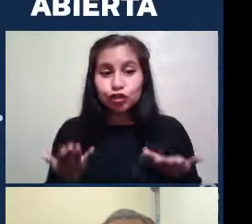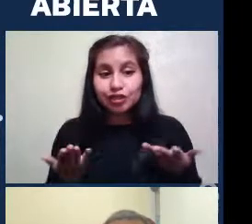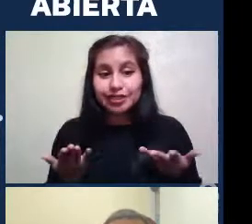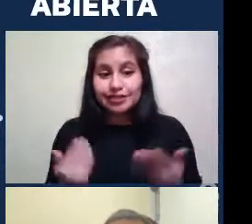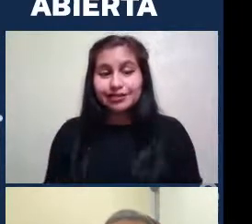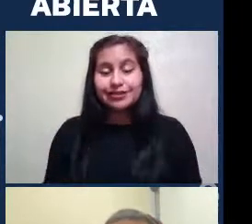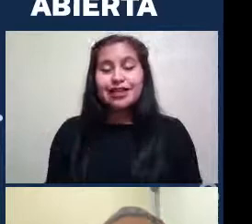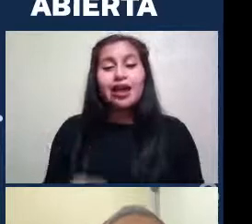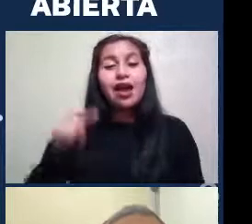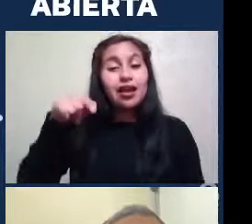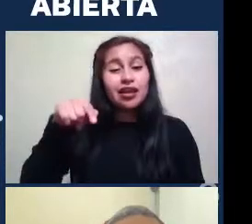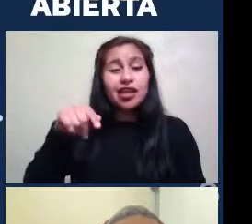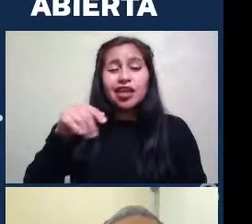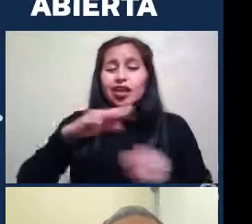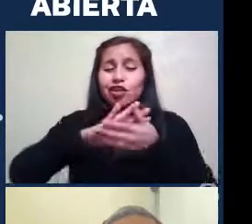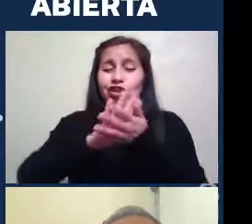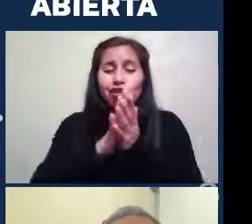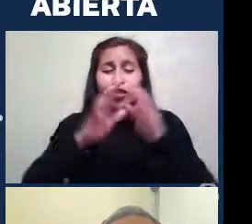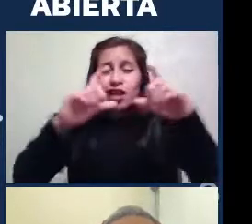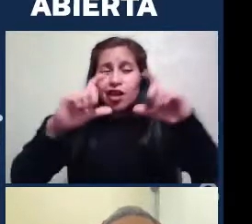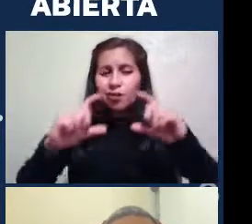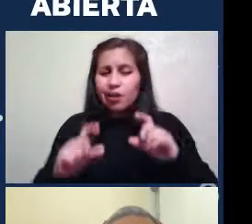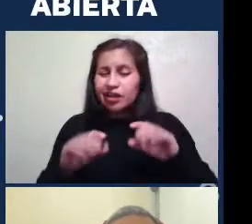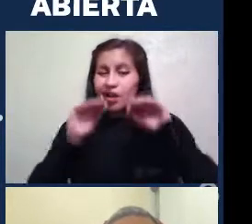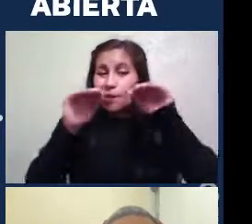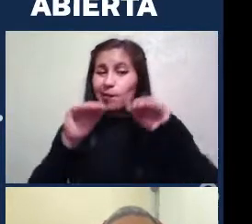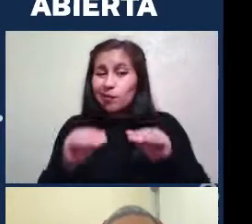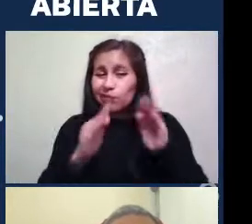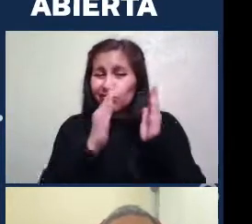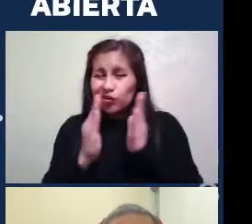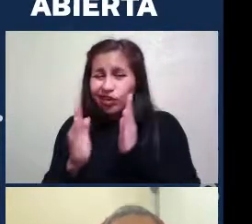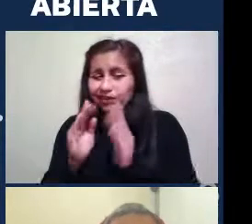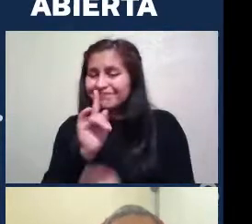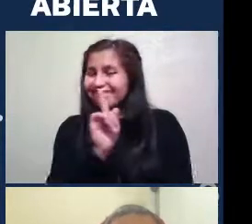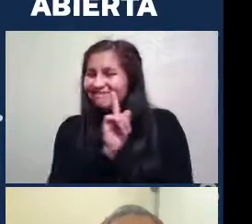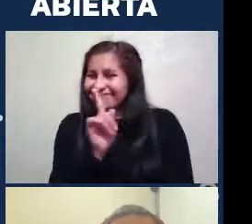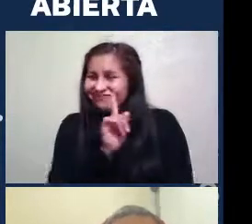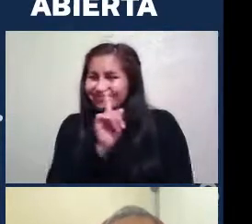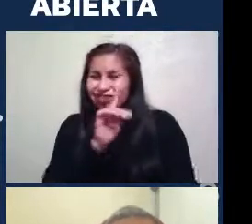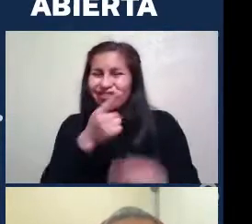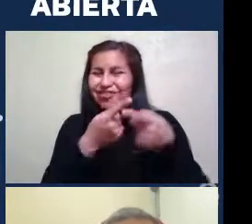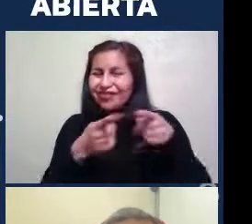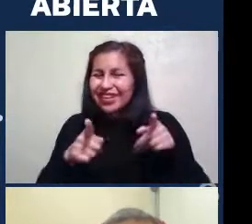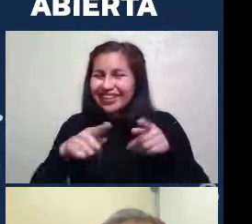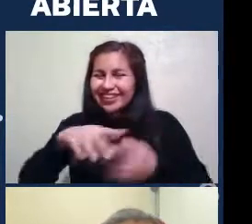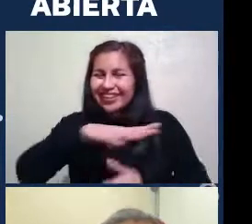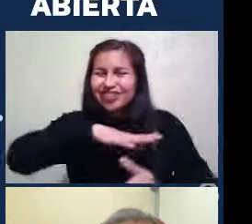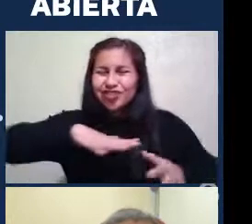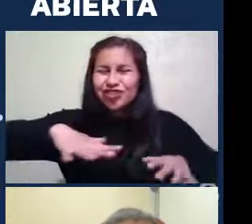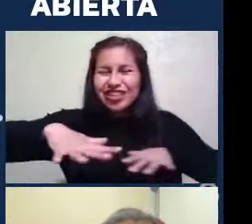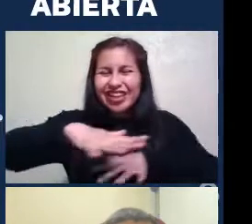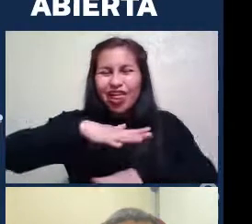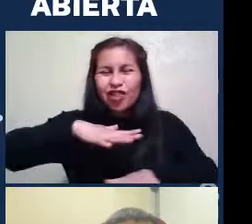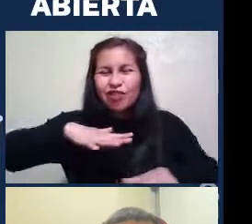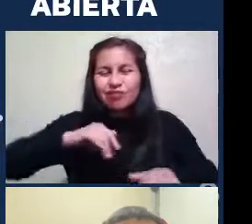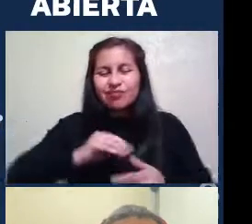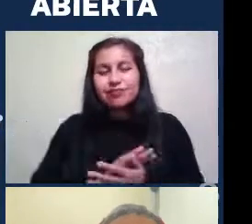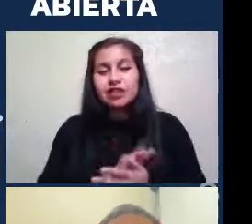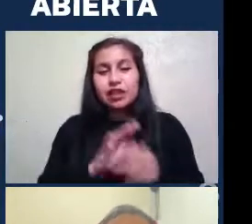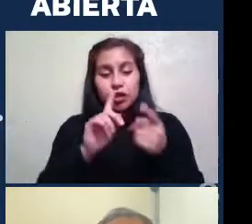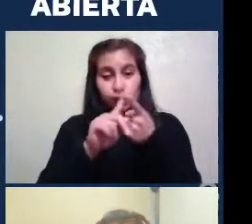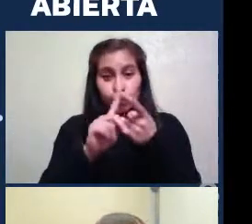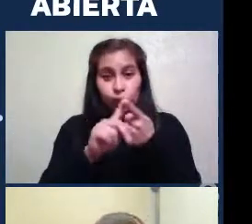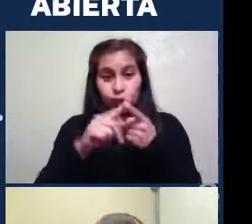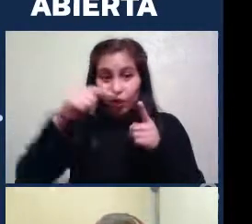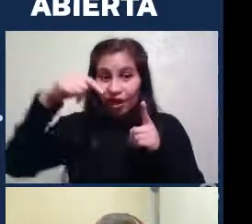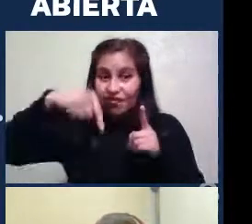Aquí están todos los objetos No están en el mismo orden Yo les voy a indicar Por acá El número 1 es el que está